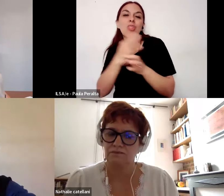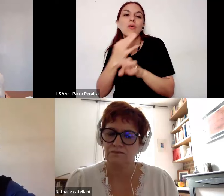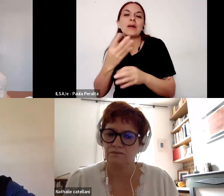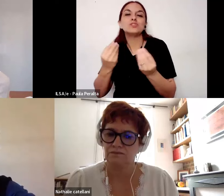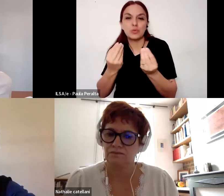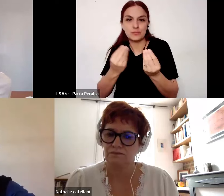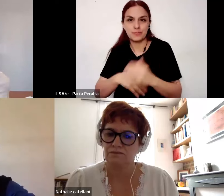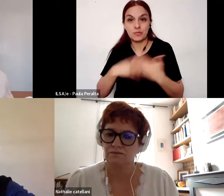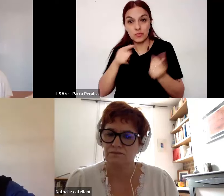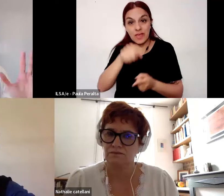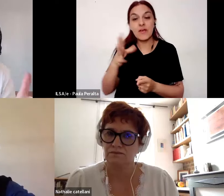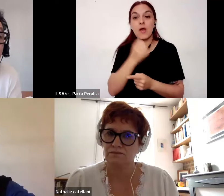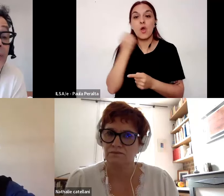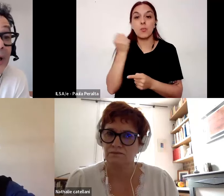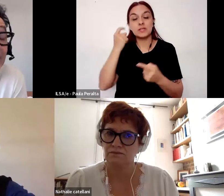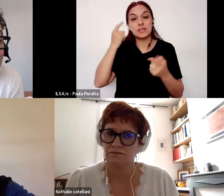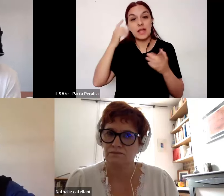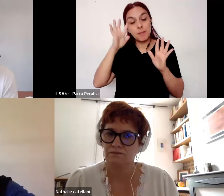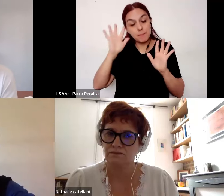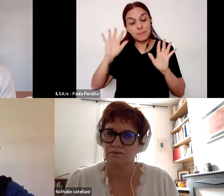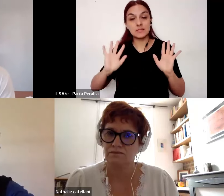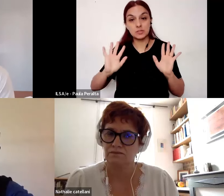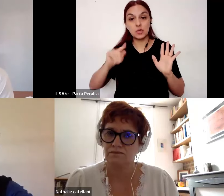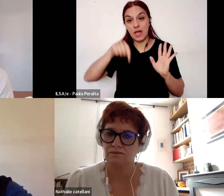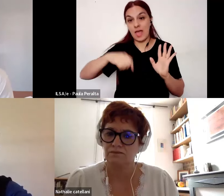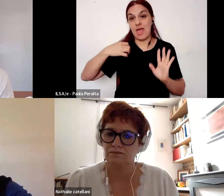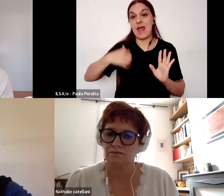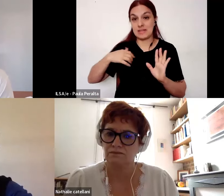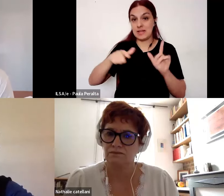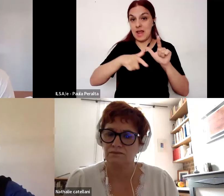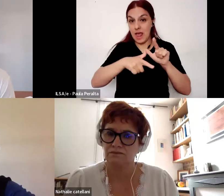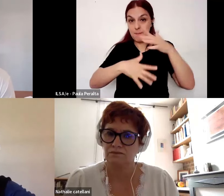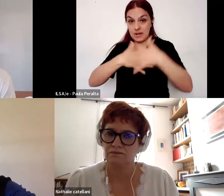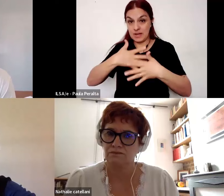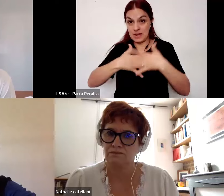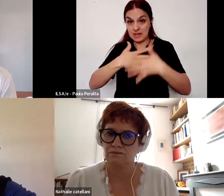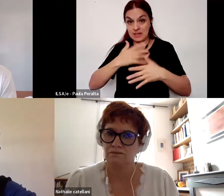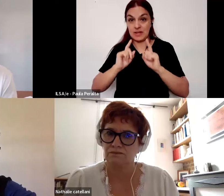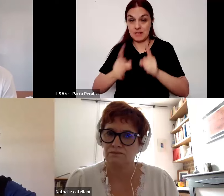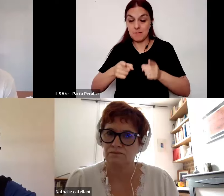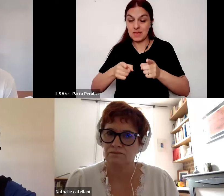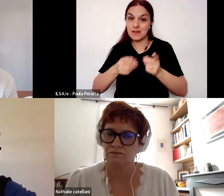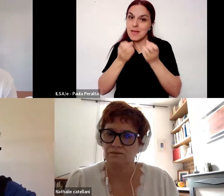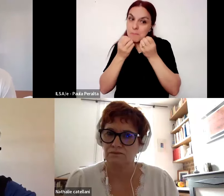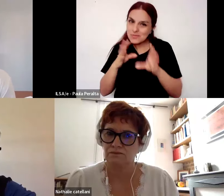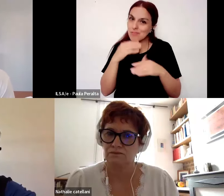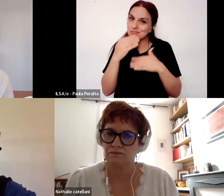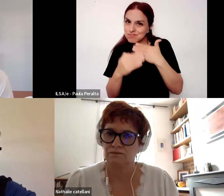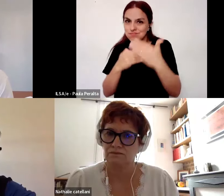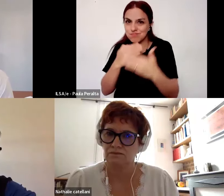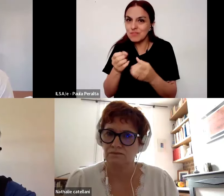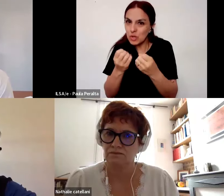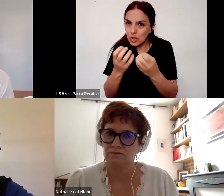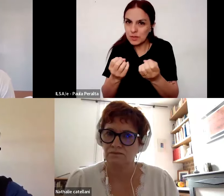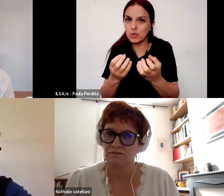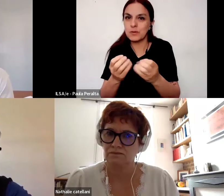que creo que al menos en Argentina y en América Latina se está dando porque también hay sensibilidades en el campo